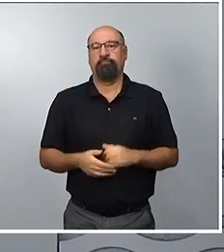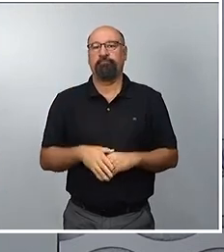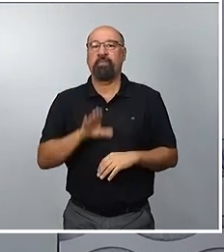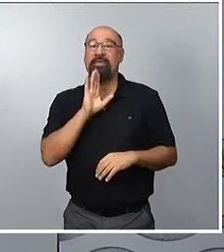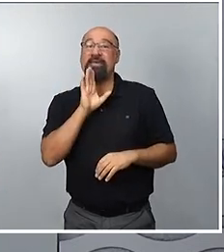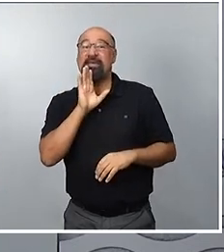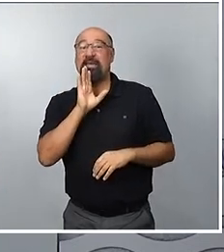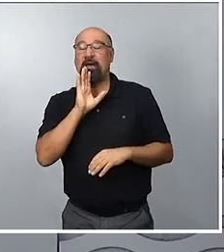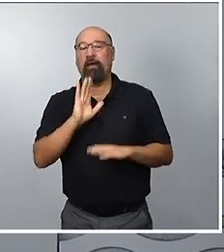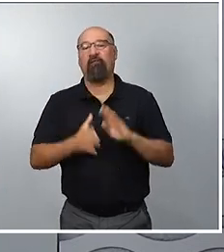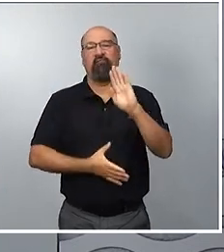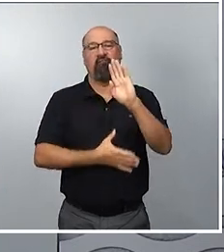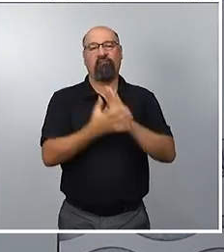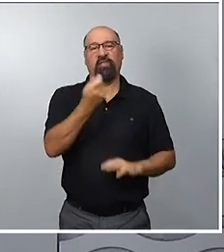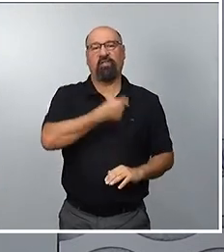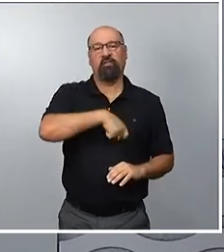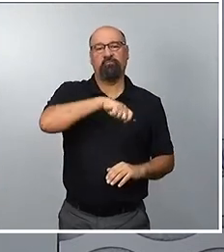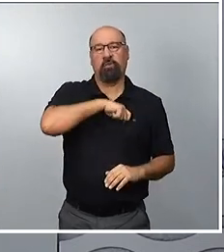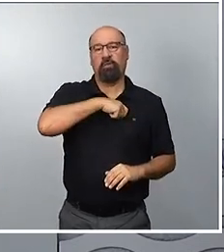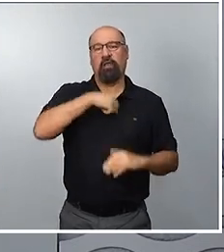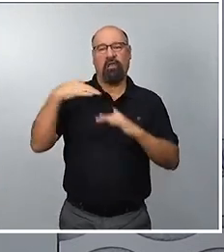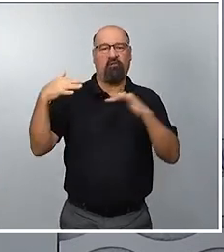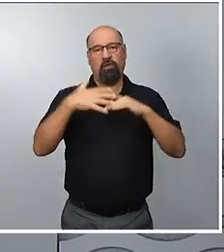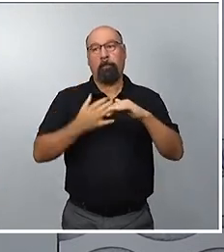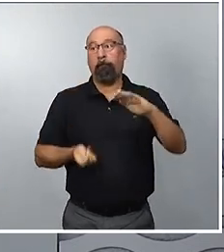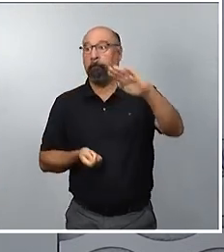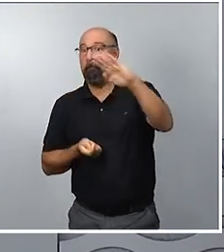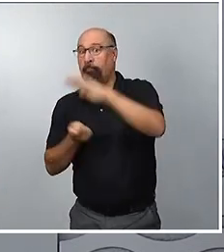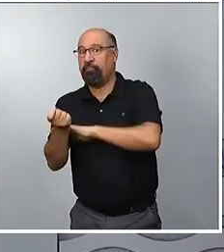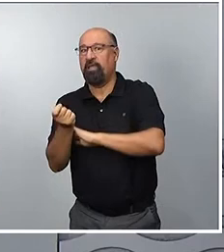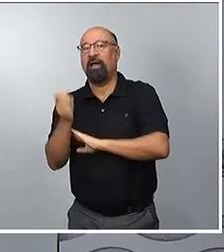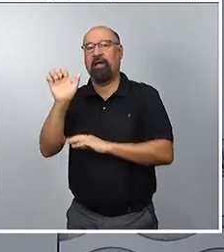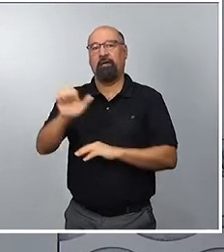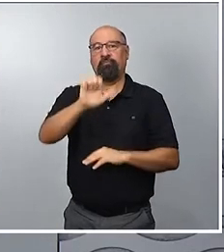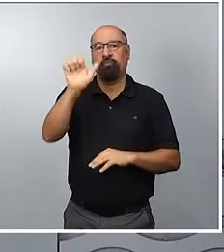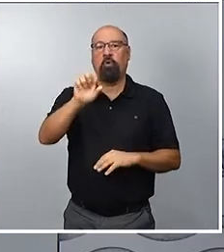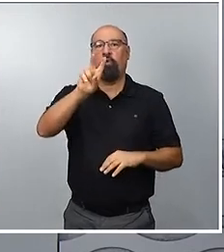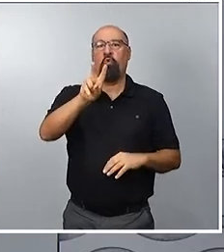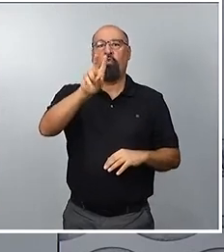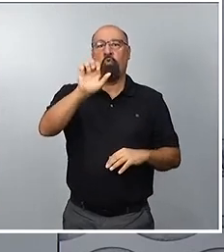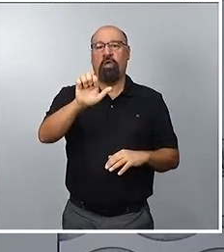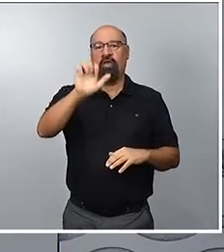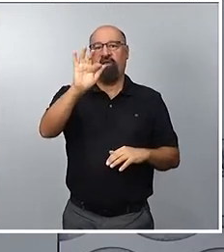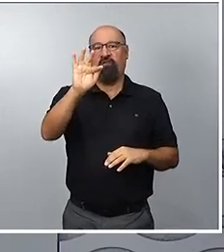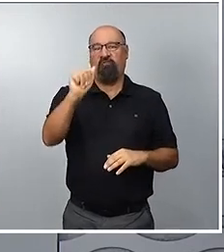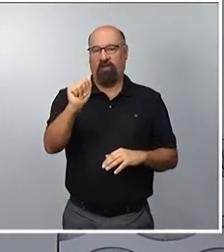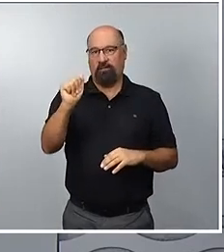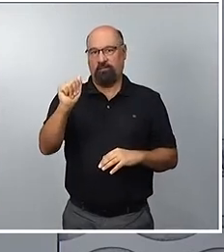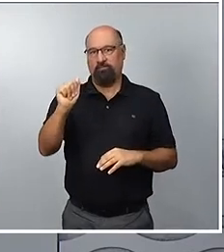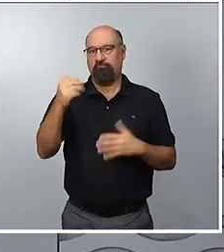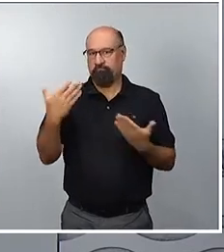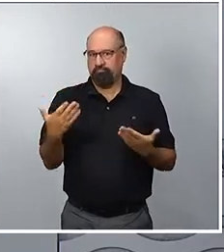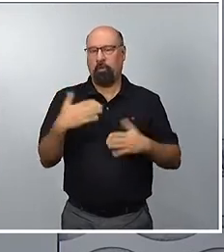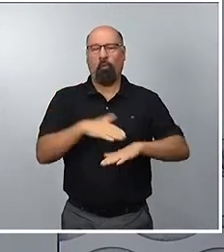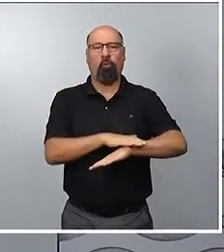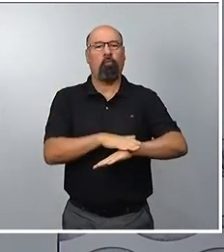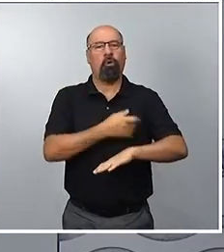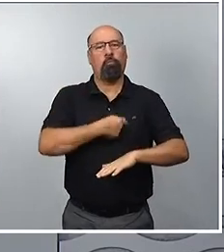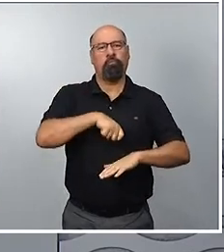Española de Fútbol una petición ante la UEFA, alegando que el gobierno español estaría